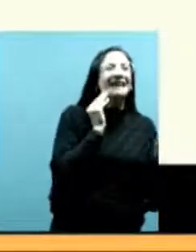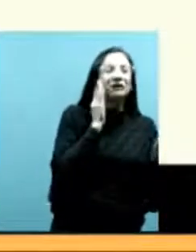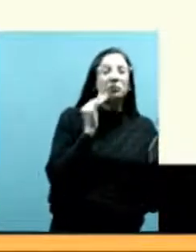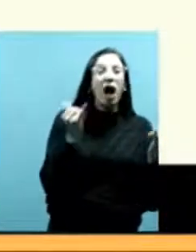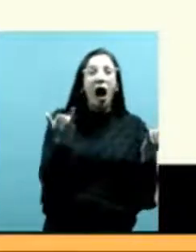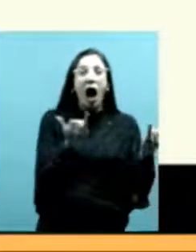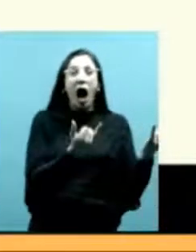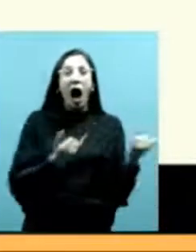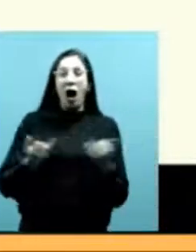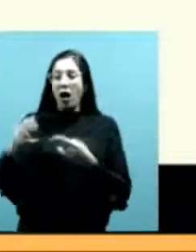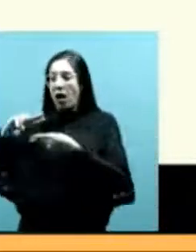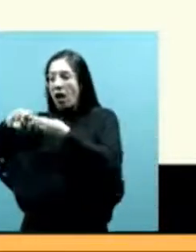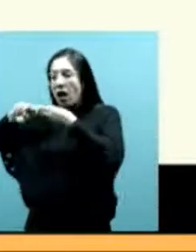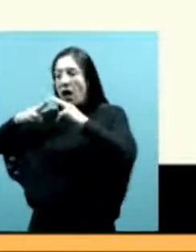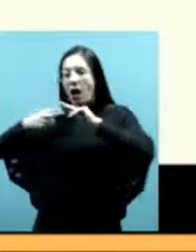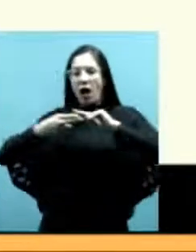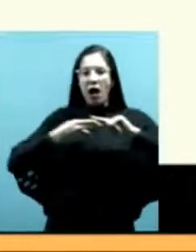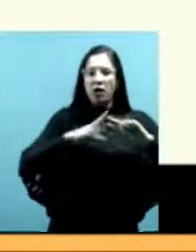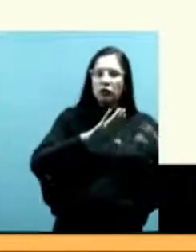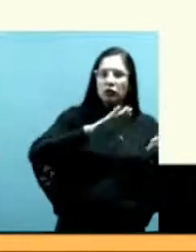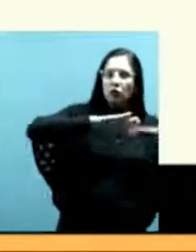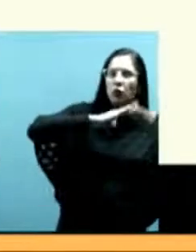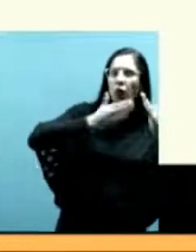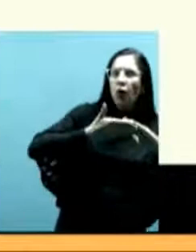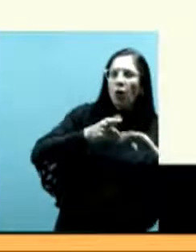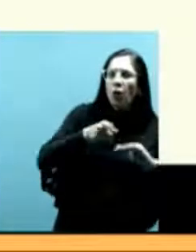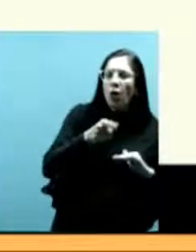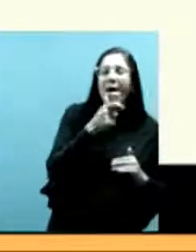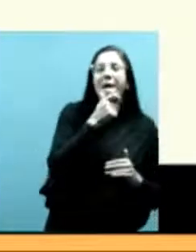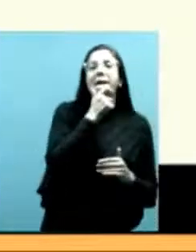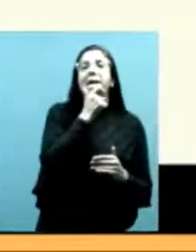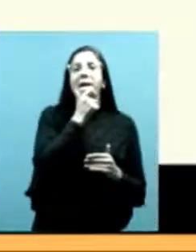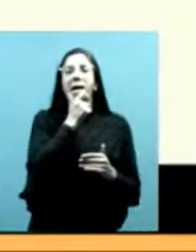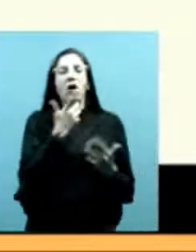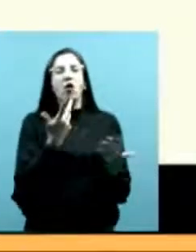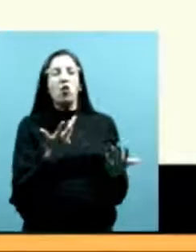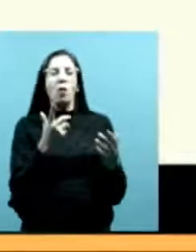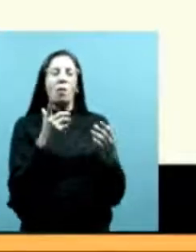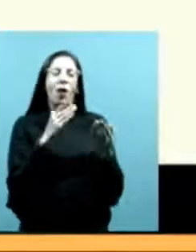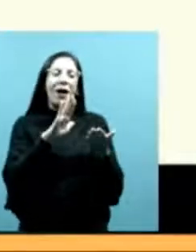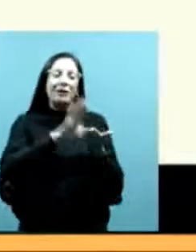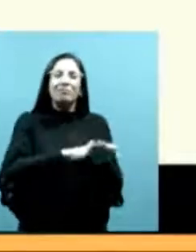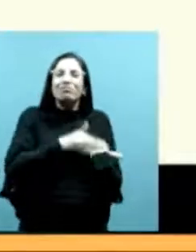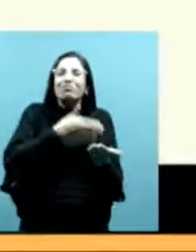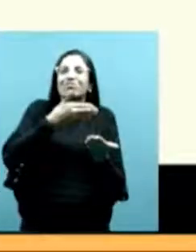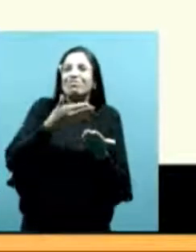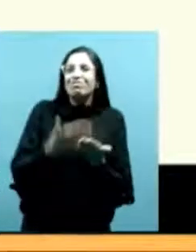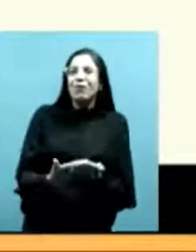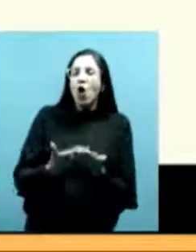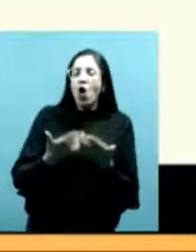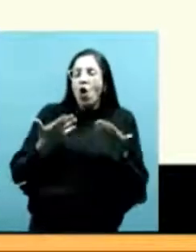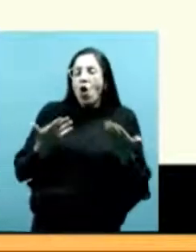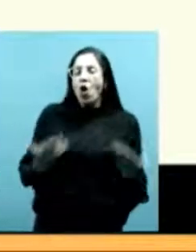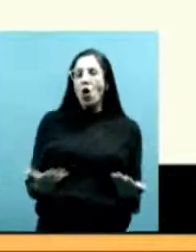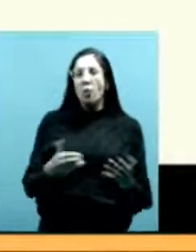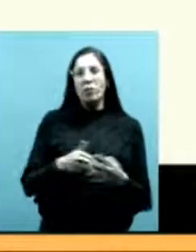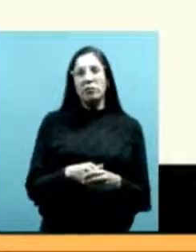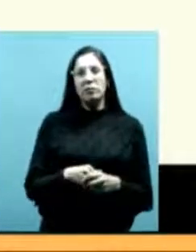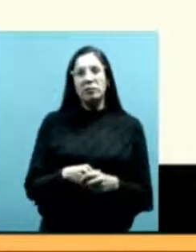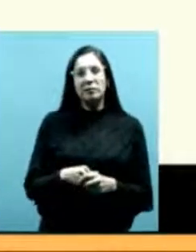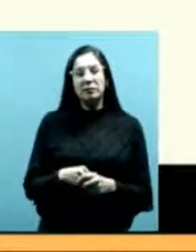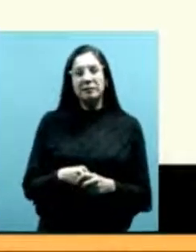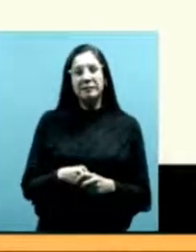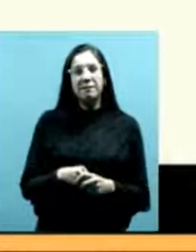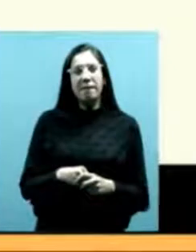de las mismas personas de la comunidad aquí usamos un concepto de Orlando Paz Borda que empleó en su trabajo en